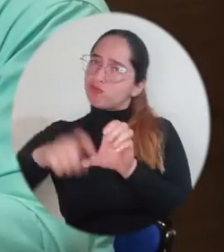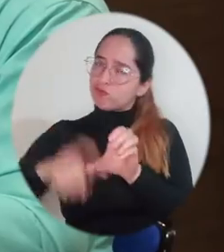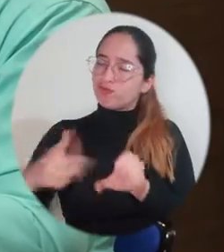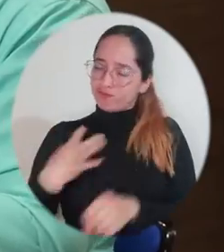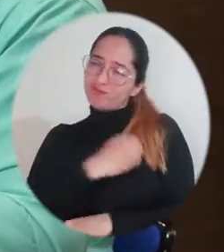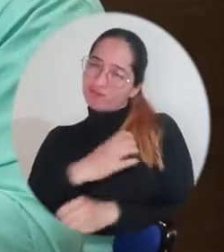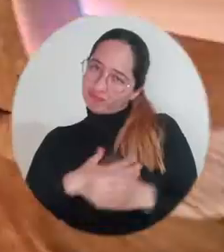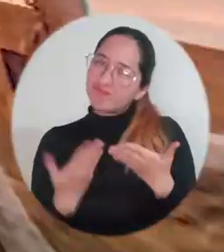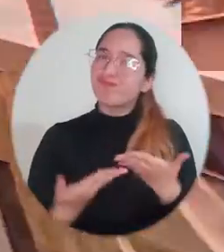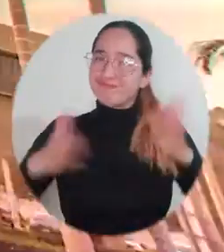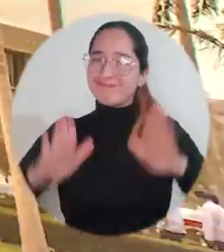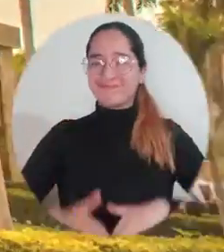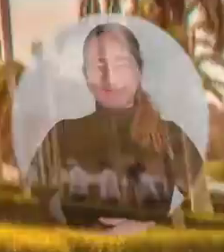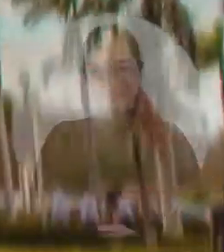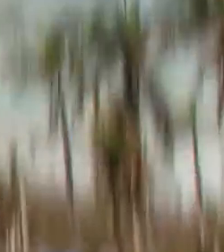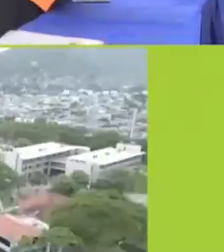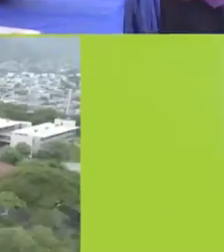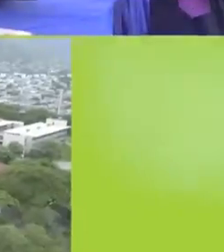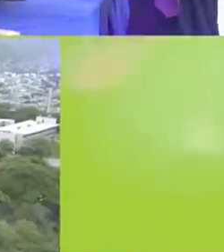para todo el territorio.